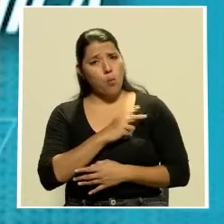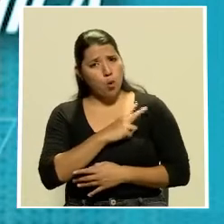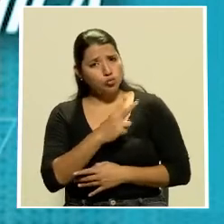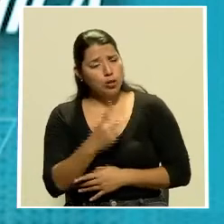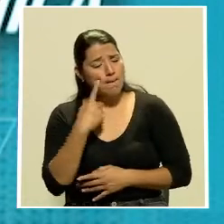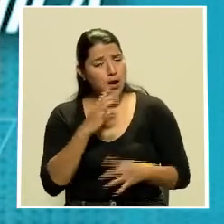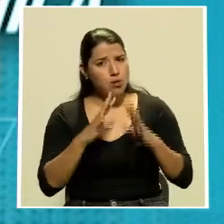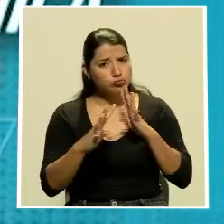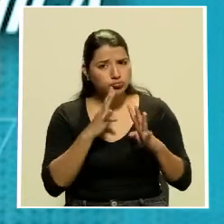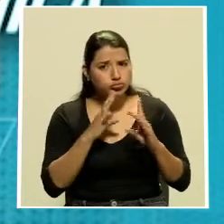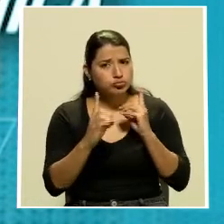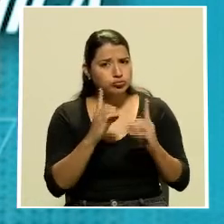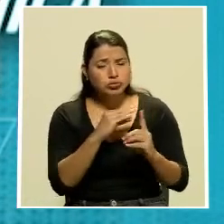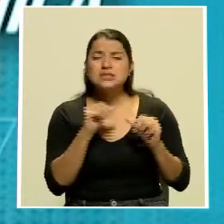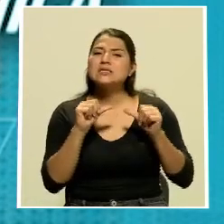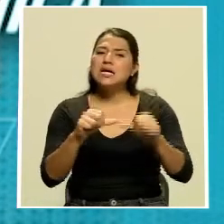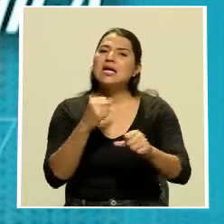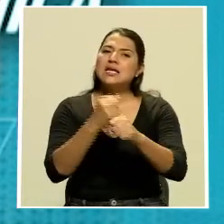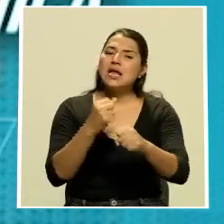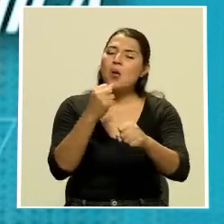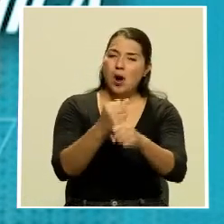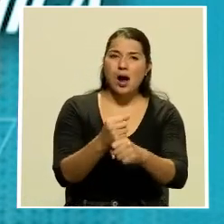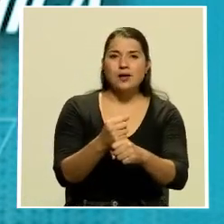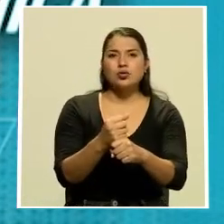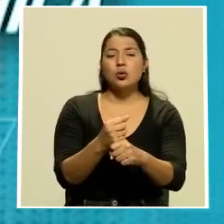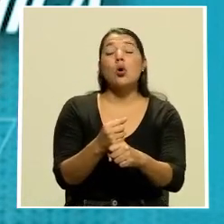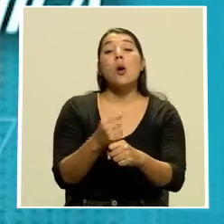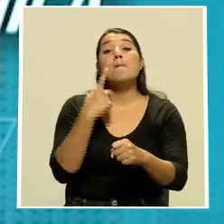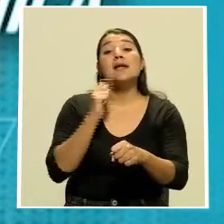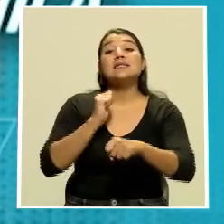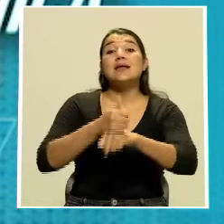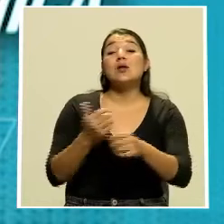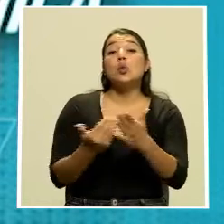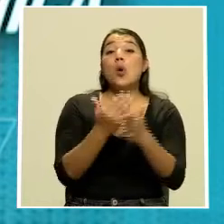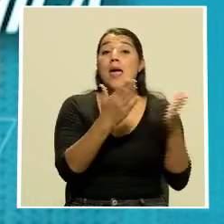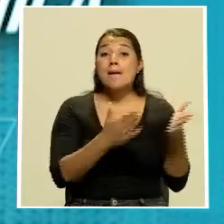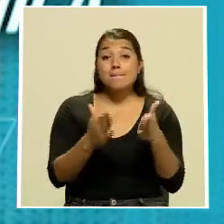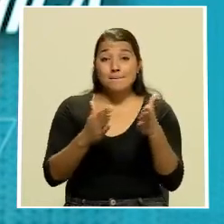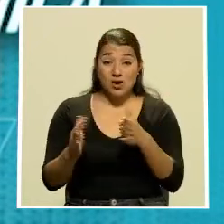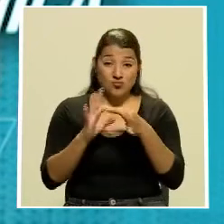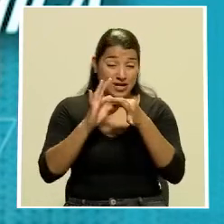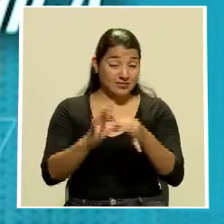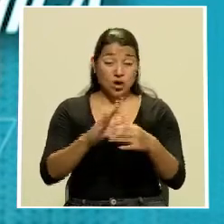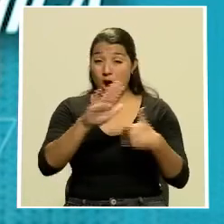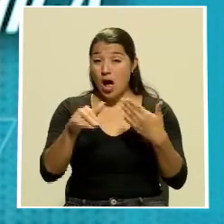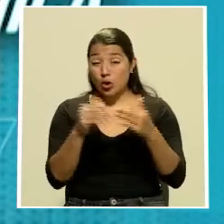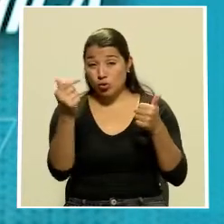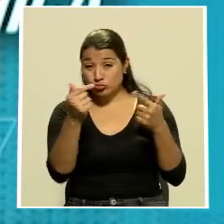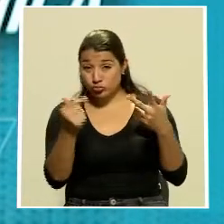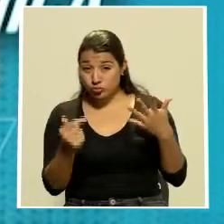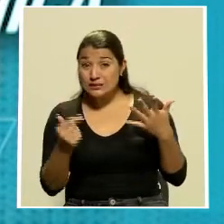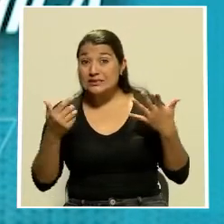de la República y de seguir trabajando una hoja de ruta sobre todos y cada uno de los puntos que el gobierno ya aceptó,